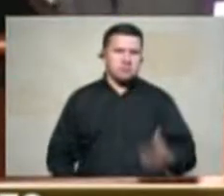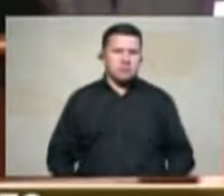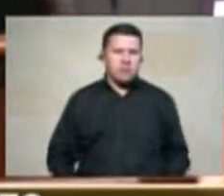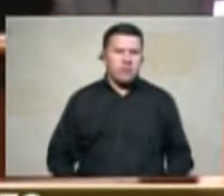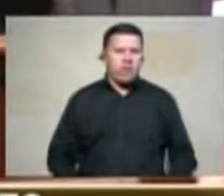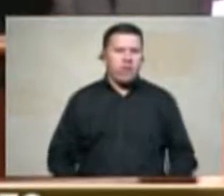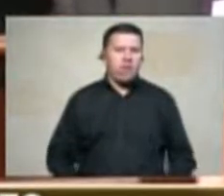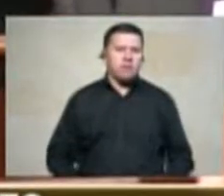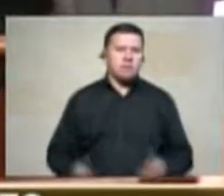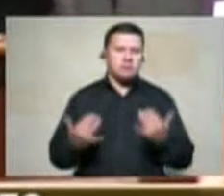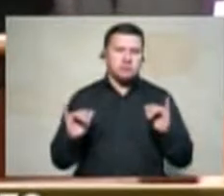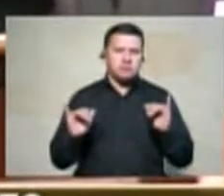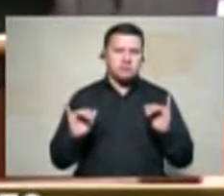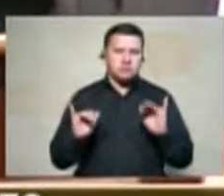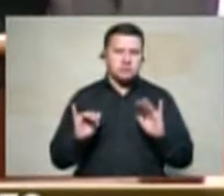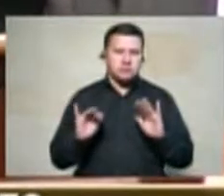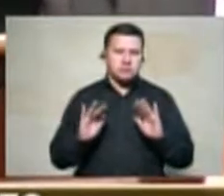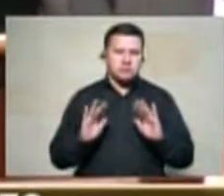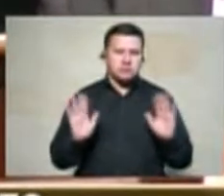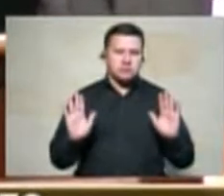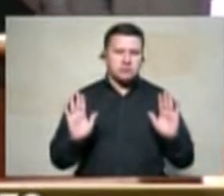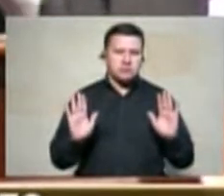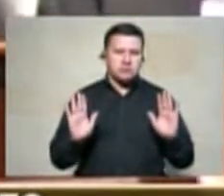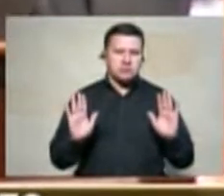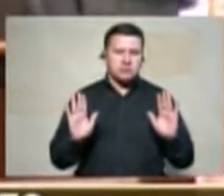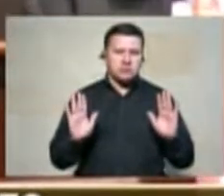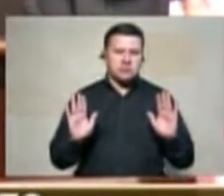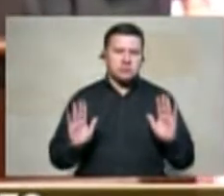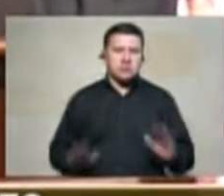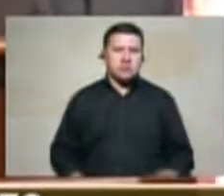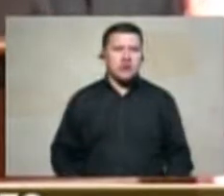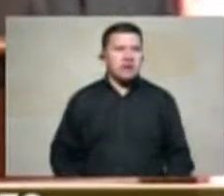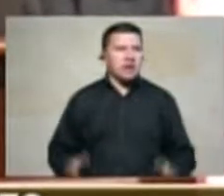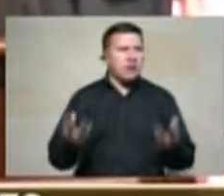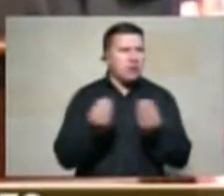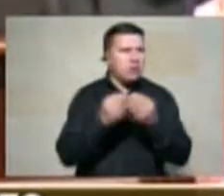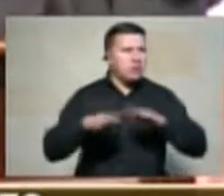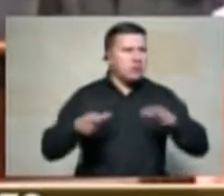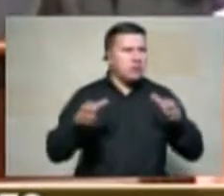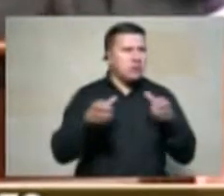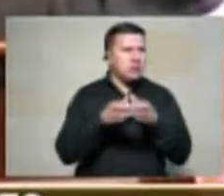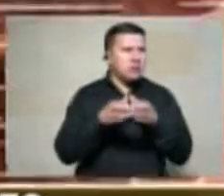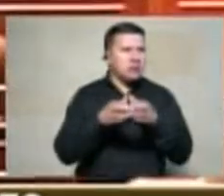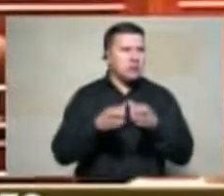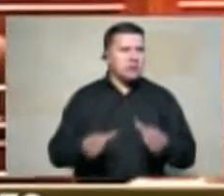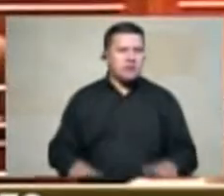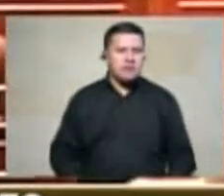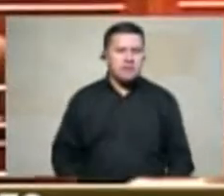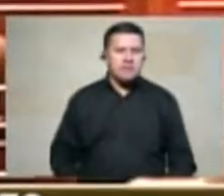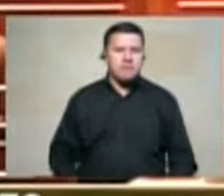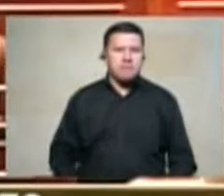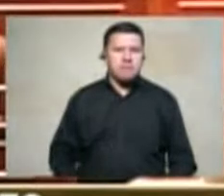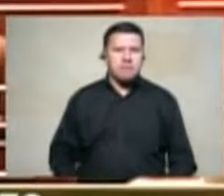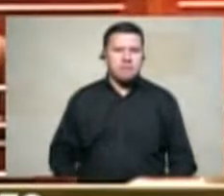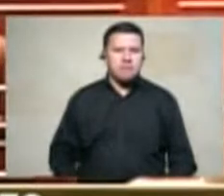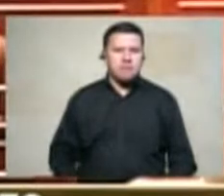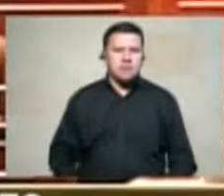redondeando su intervención ya vamos hora y cuarenta minutos a la intervención quiero contarles que acaba de sacar el ESMAD de la familia Cerna